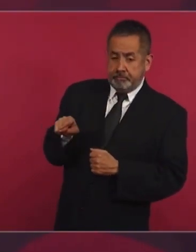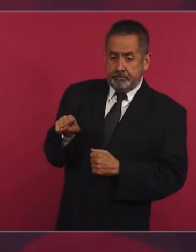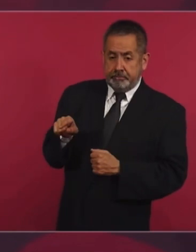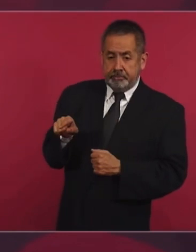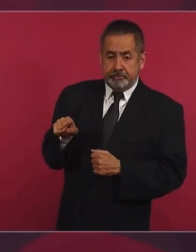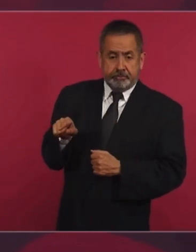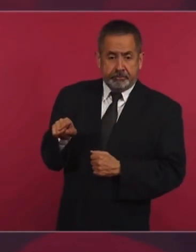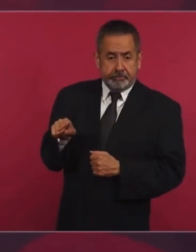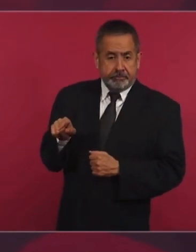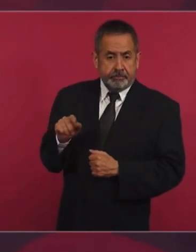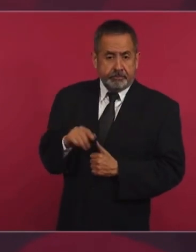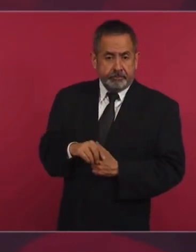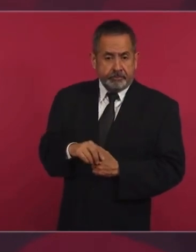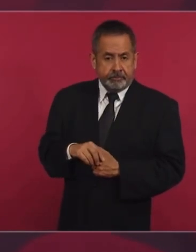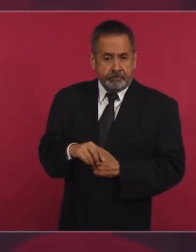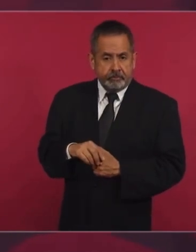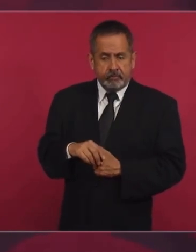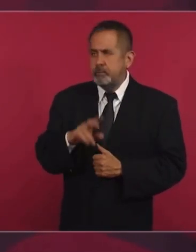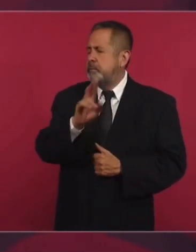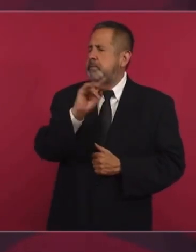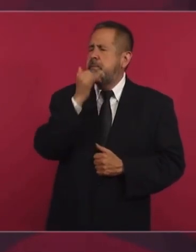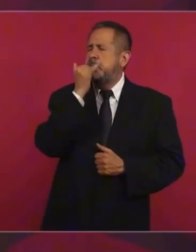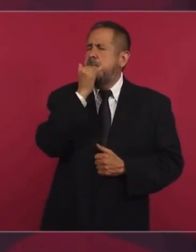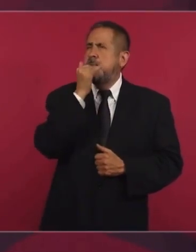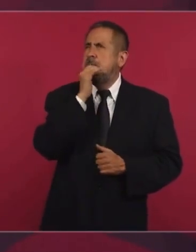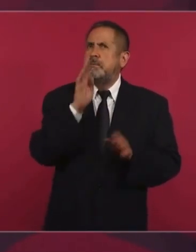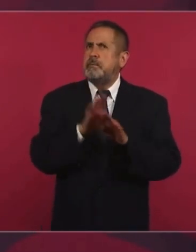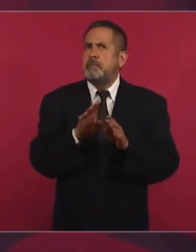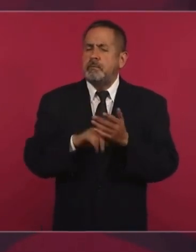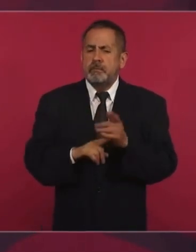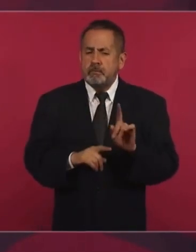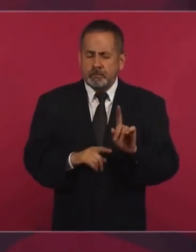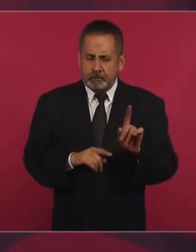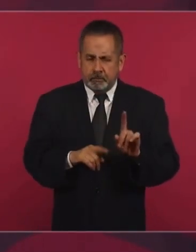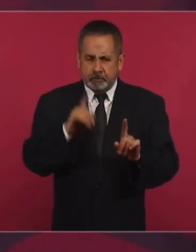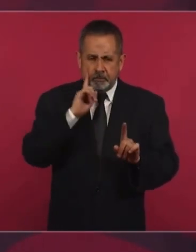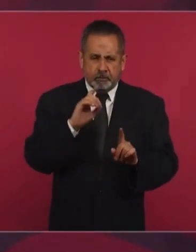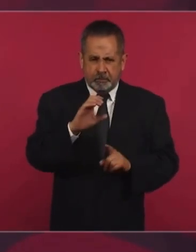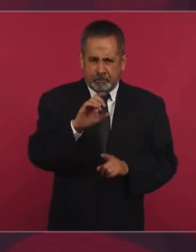a la presencia, no, que si ella